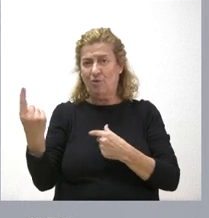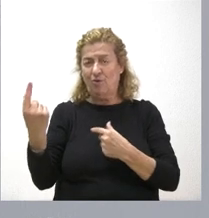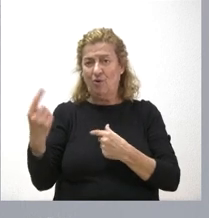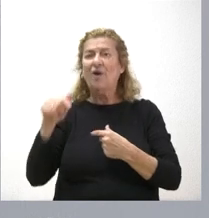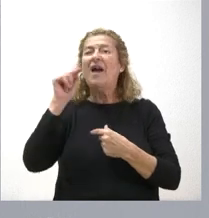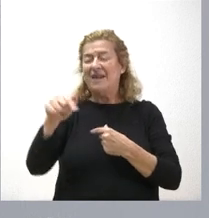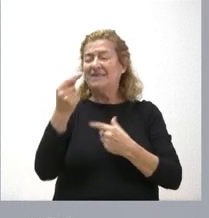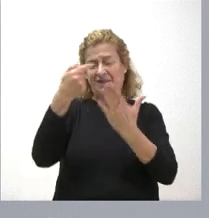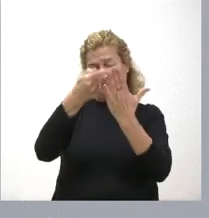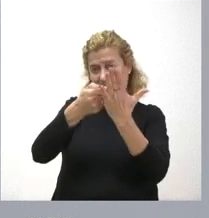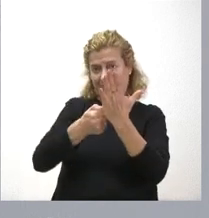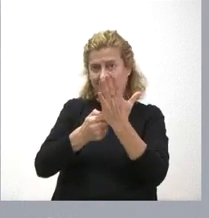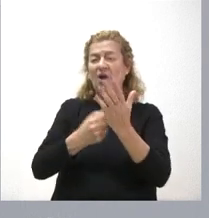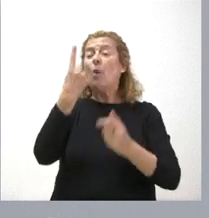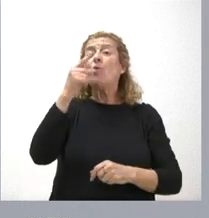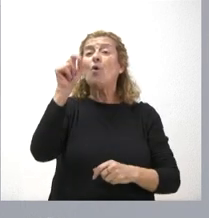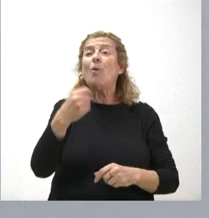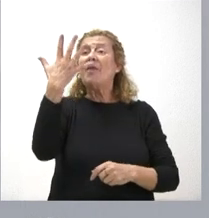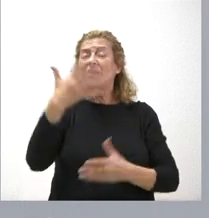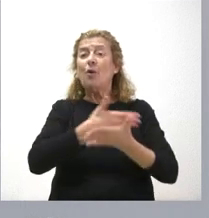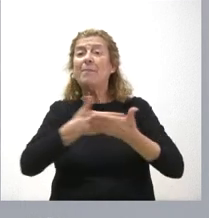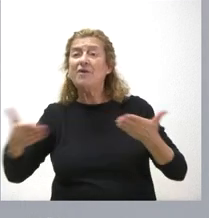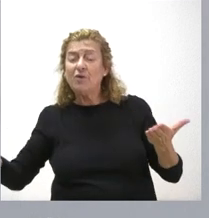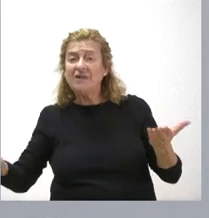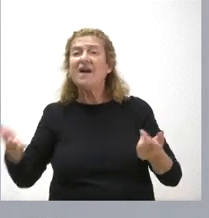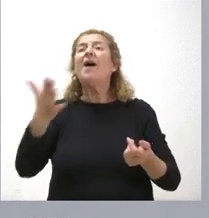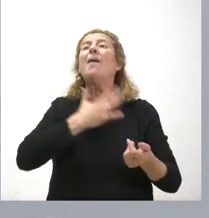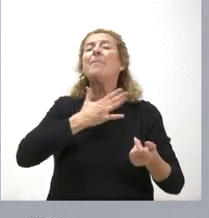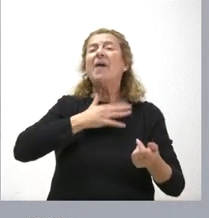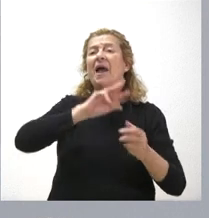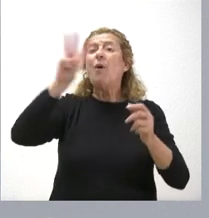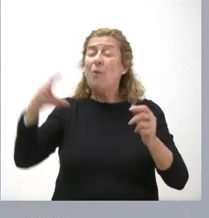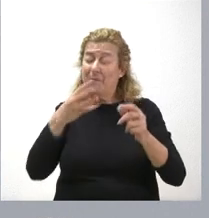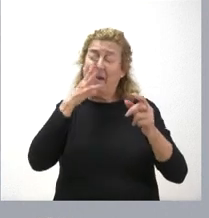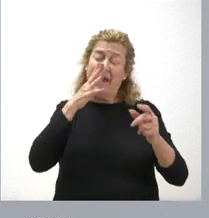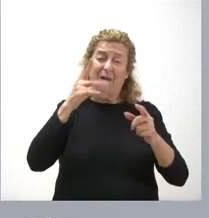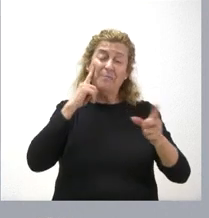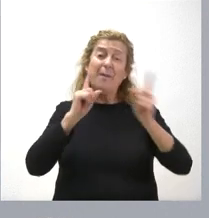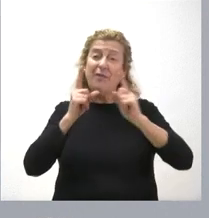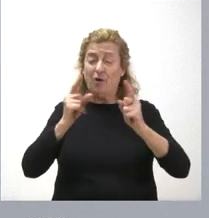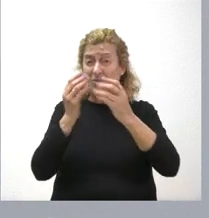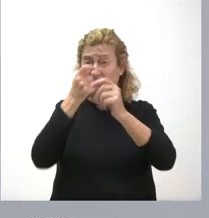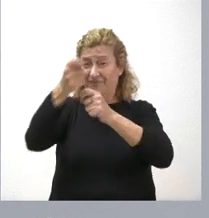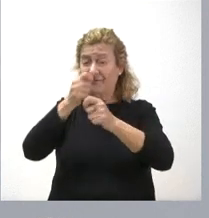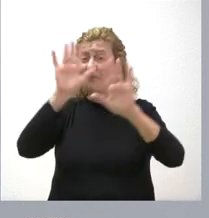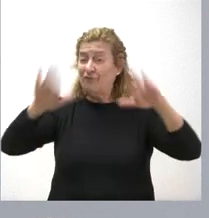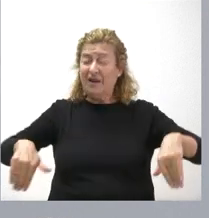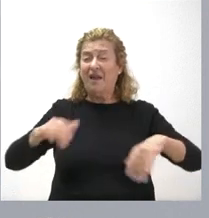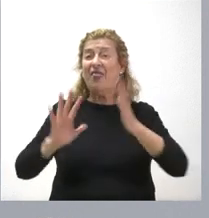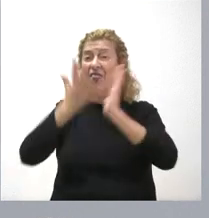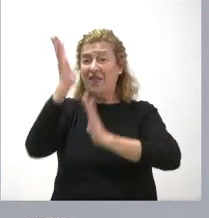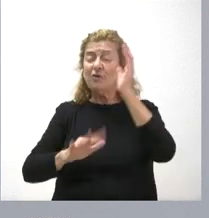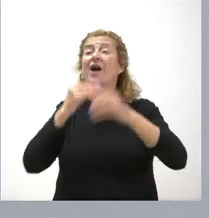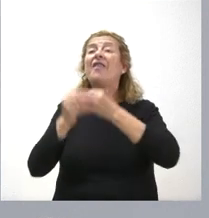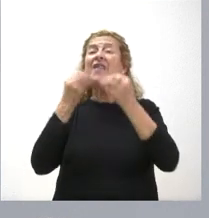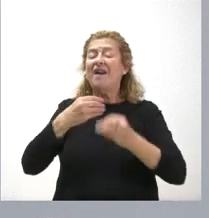importe. 1,5 millones de euros para labores de prevención y extinción de incendios. En este caso, se trata de ejecutar trabajos